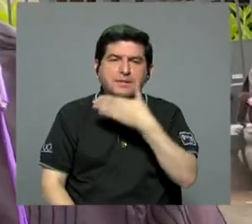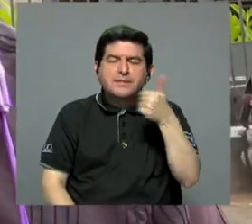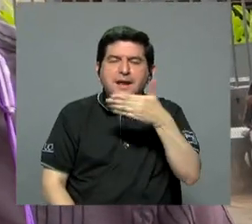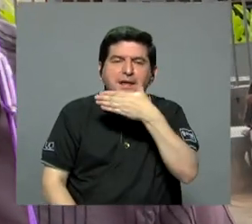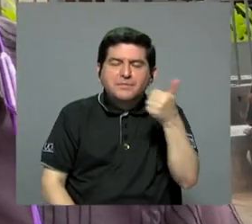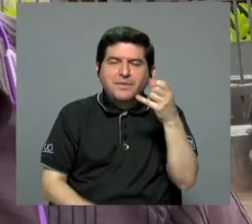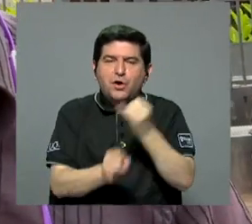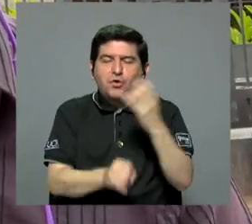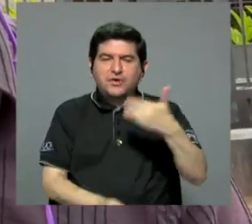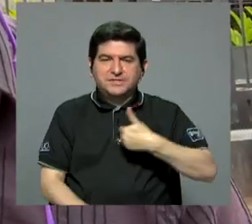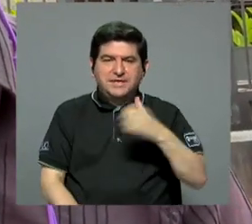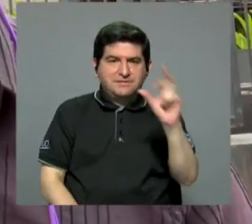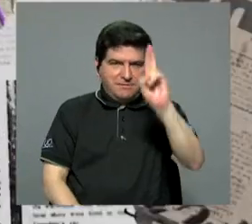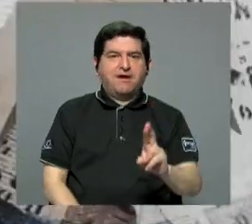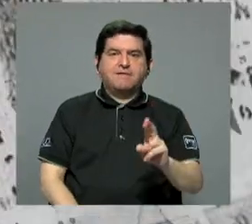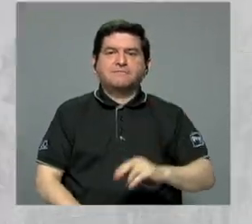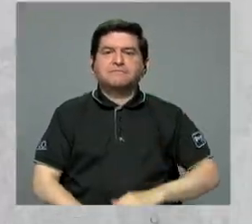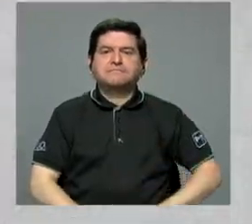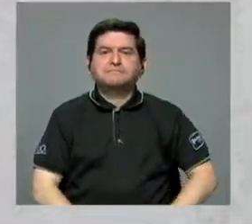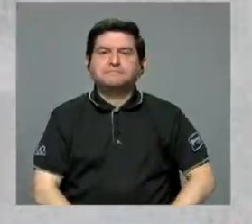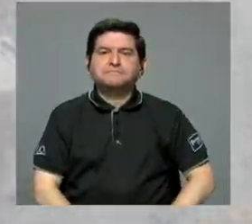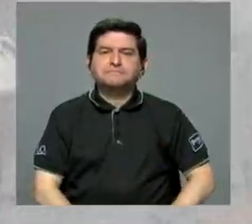instituciones que hay aquí en Costa Rica.